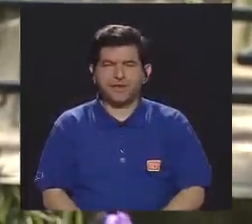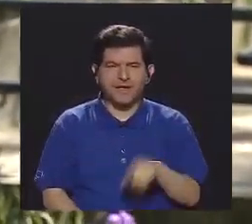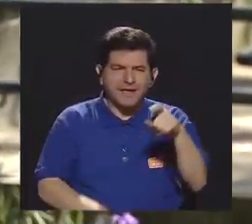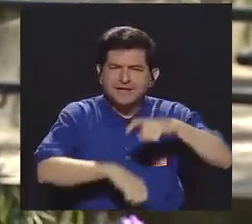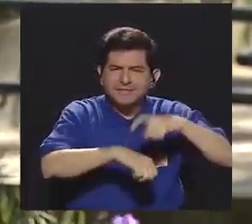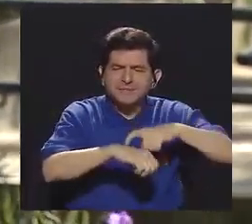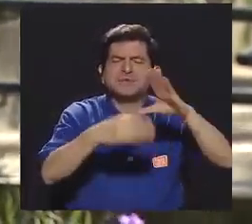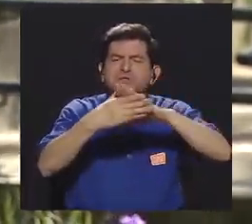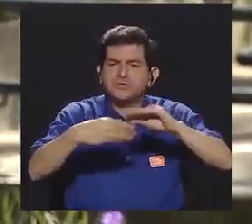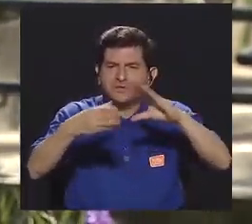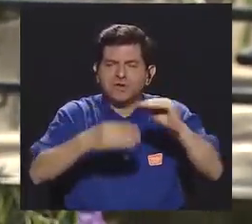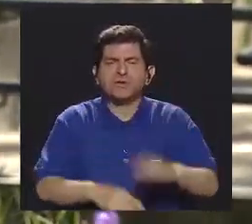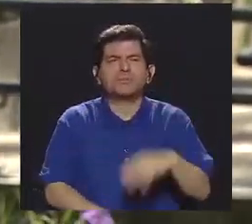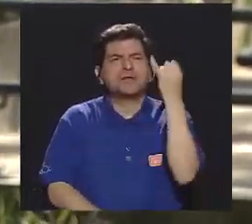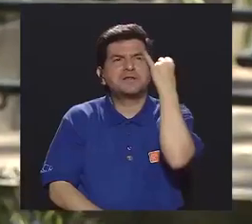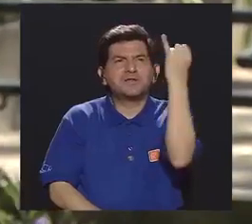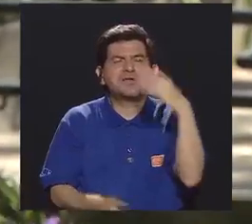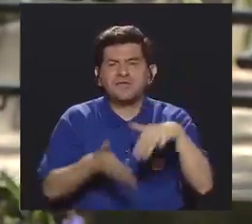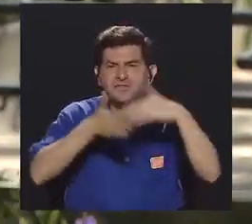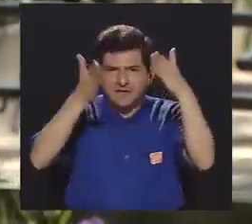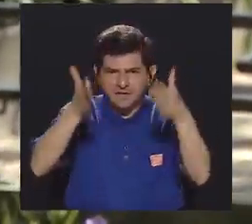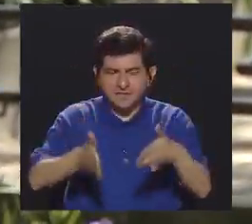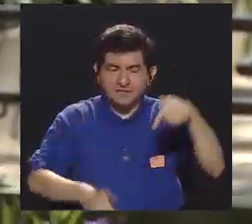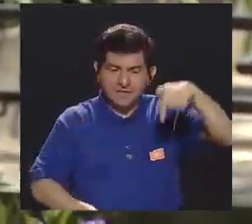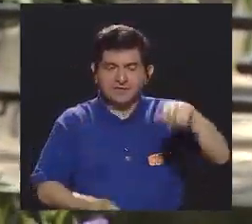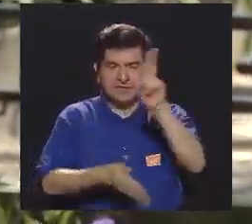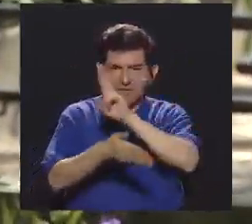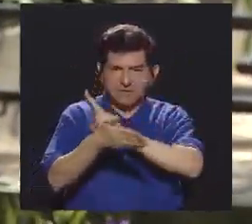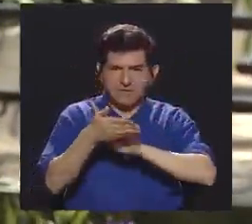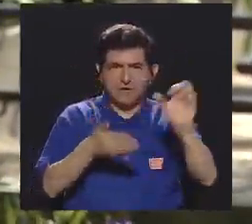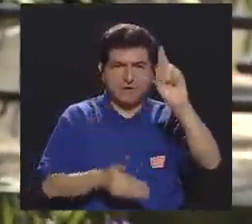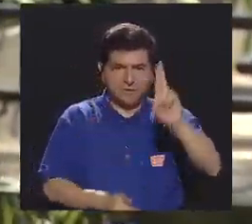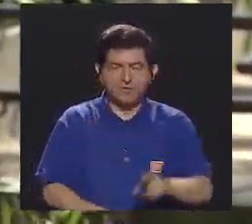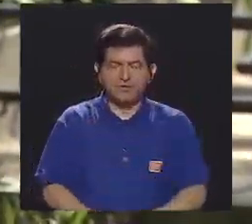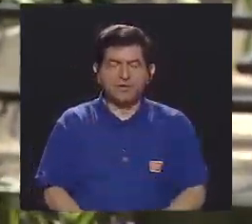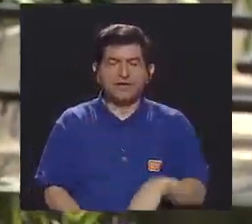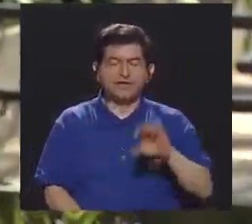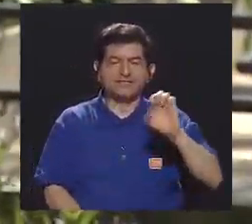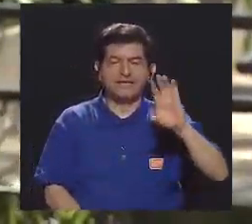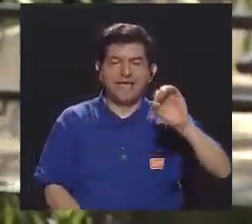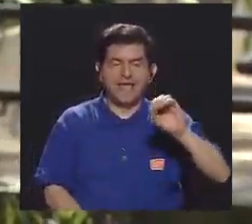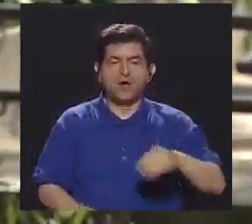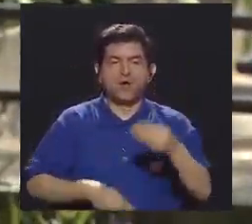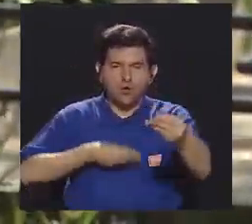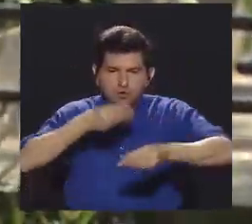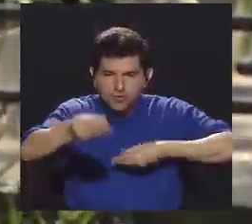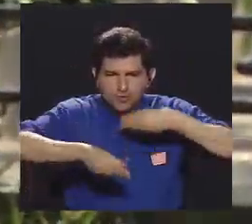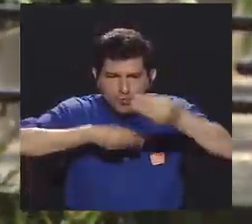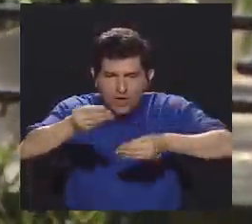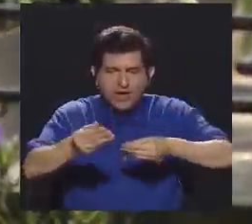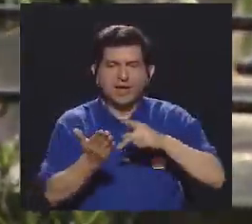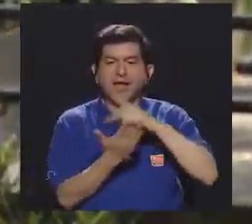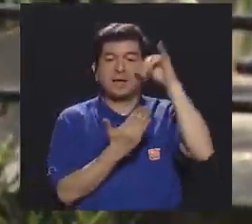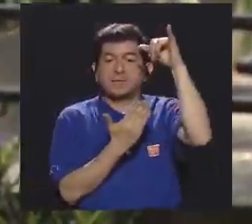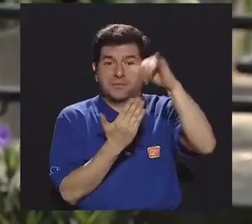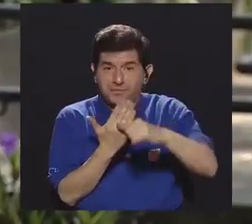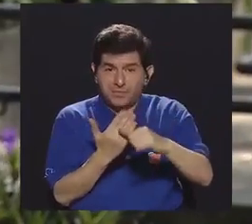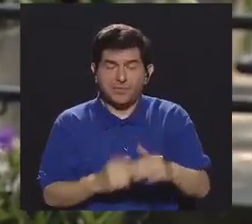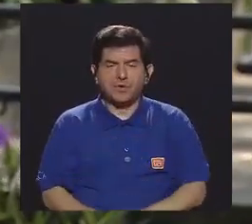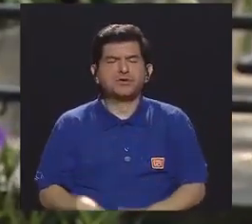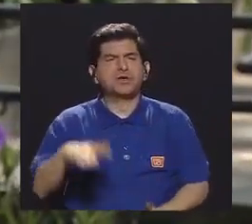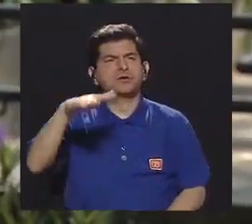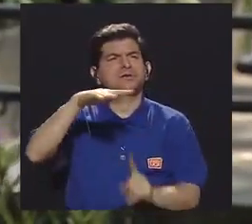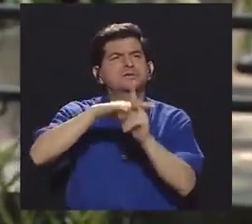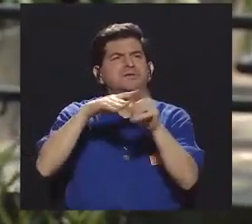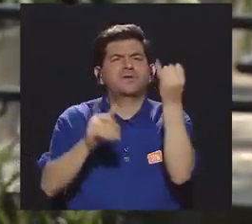ahí es donde les comento, ¿verdad? Hay una iniciativa de un estudiante de aquí de la Universidad de Costa Rica que se llama El Ecotrueque. Es un proyecto